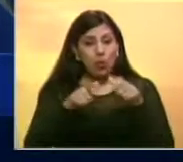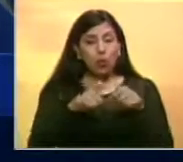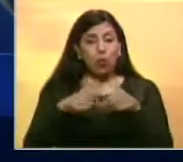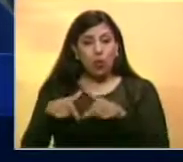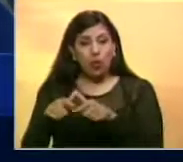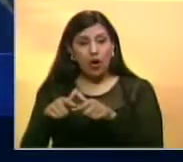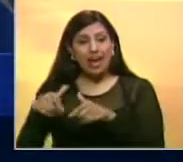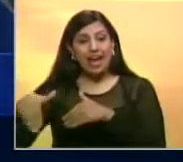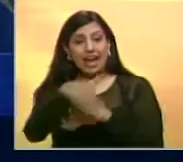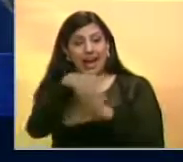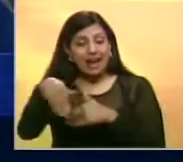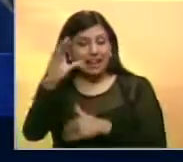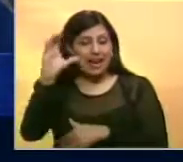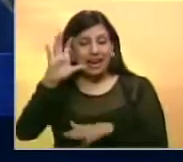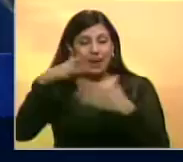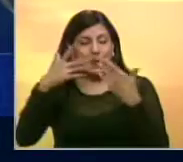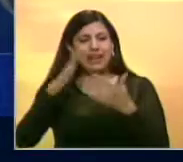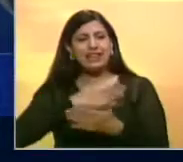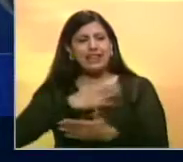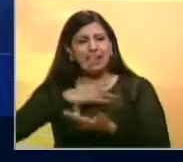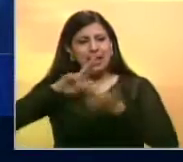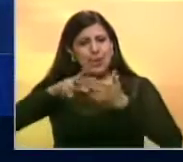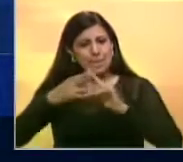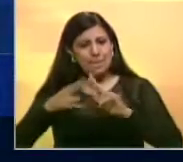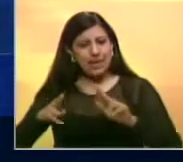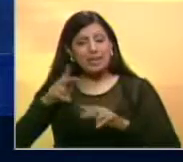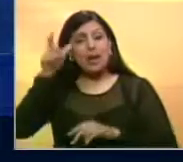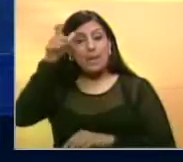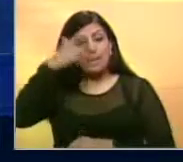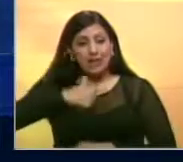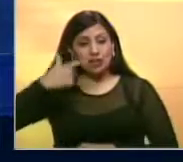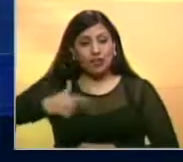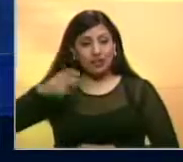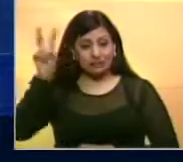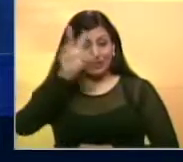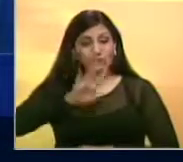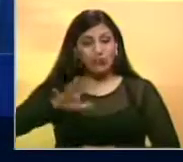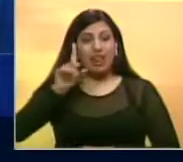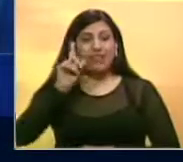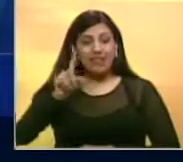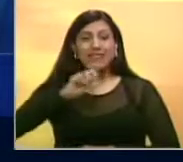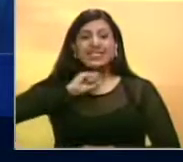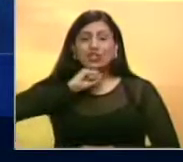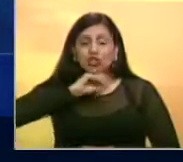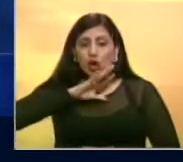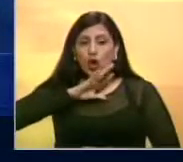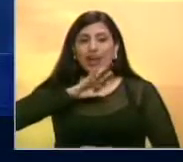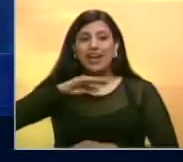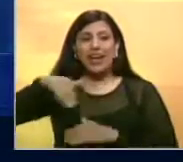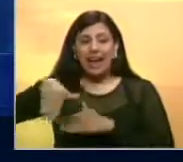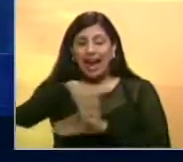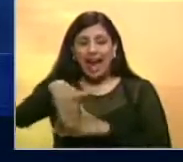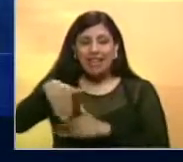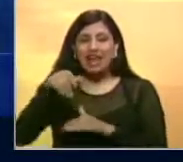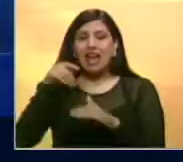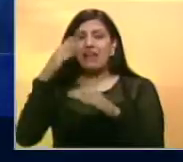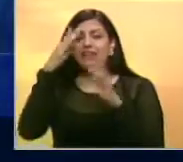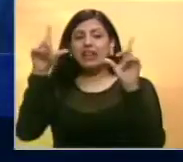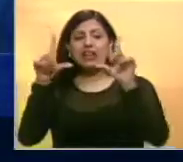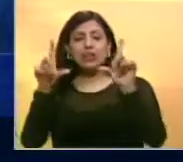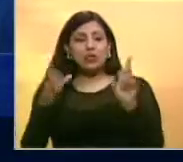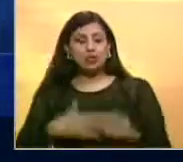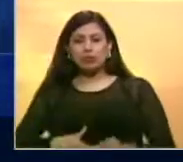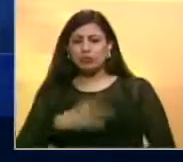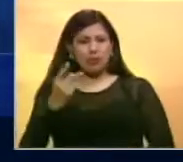de las calles de Caracas para que reine el orden público. Y a los venezolanos que entiendan, la historia se escribe en las calles, no se escribe el frente de un